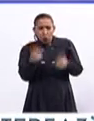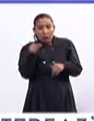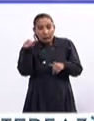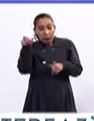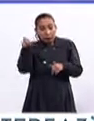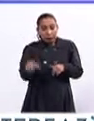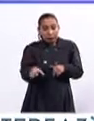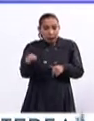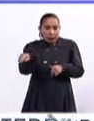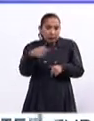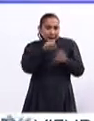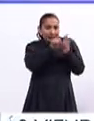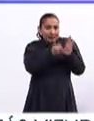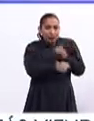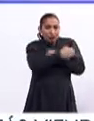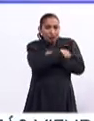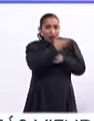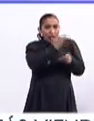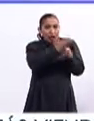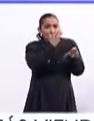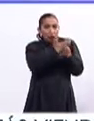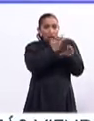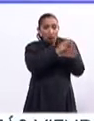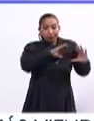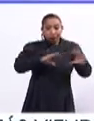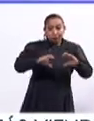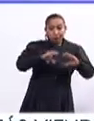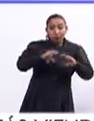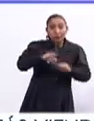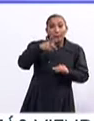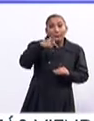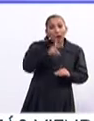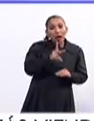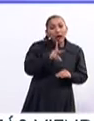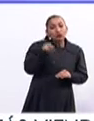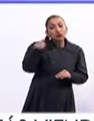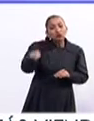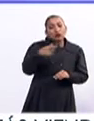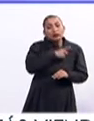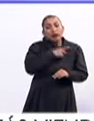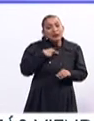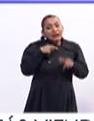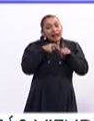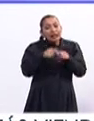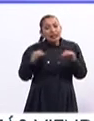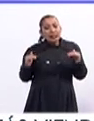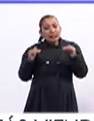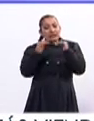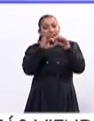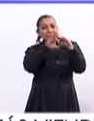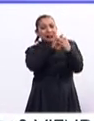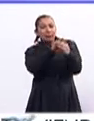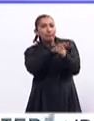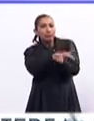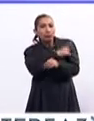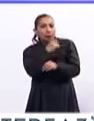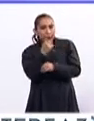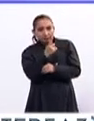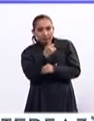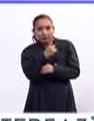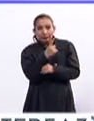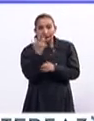literalmente fue el sistema educativo de los Estados Unidos, fue quien los preparó. Pero tienes que mantener ese enlace, porque a final de cuentas,